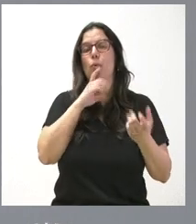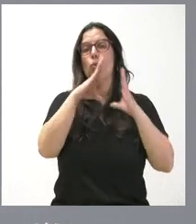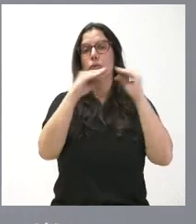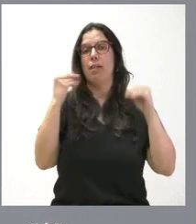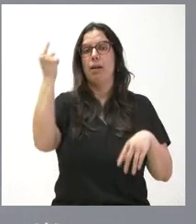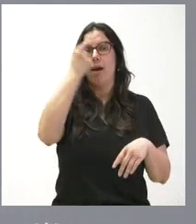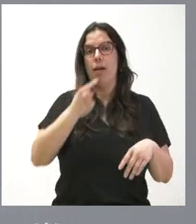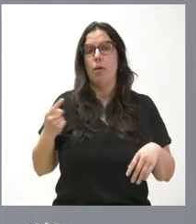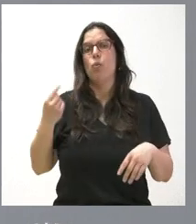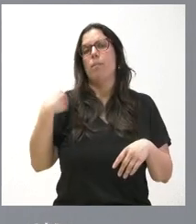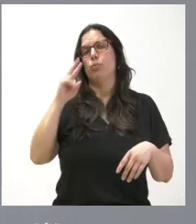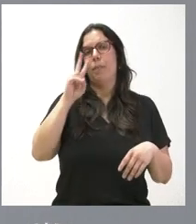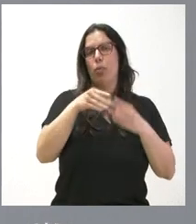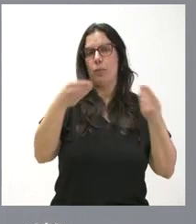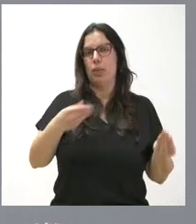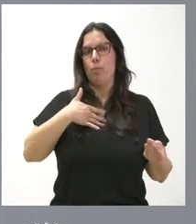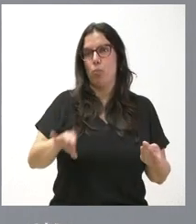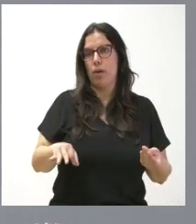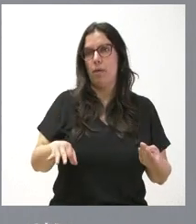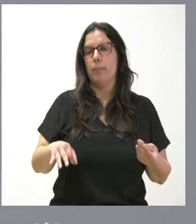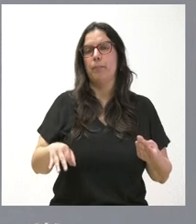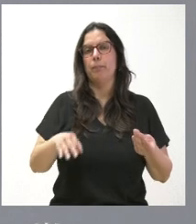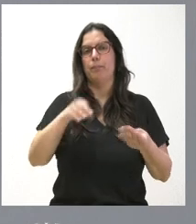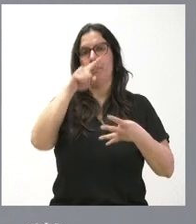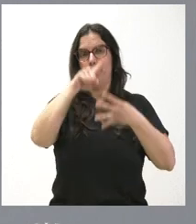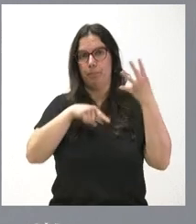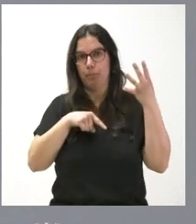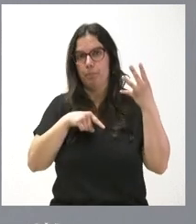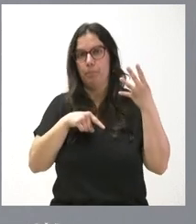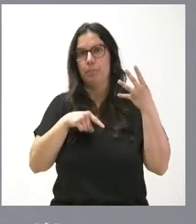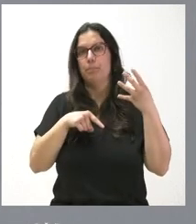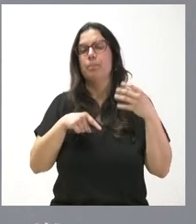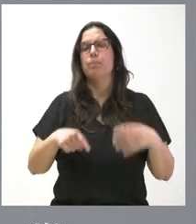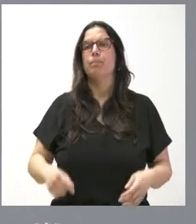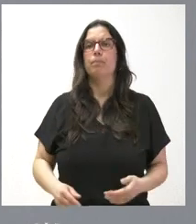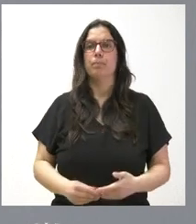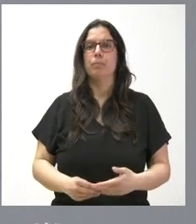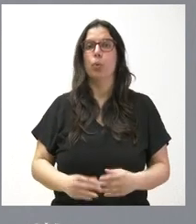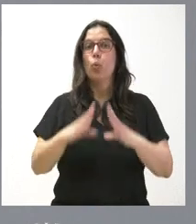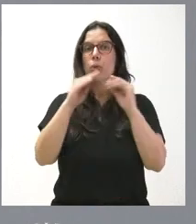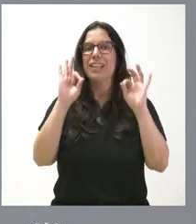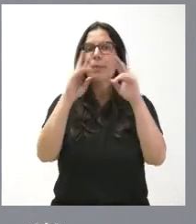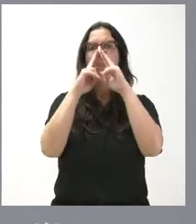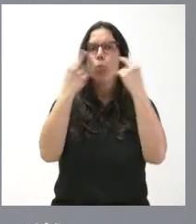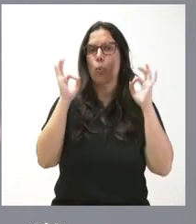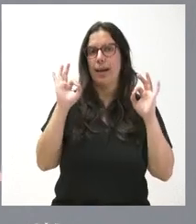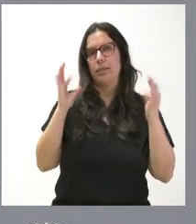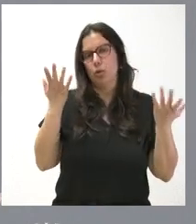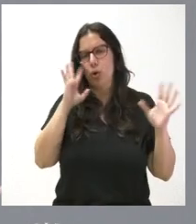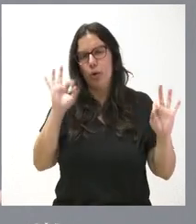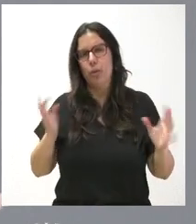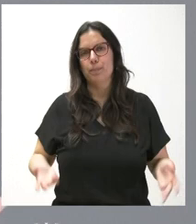universidades, la que tienen ustedes en la documentación, para cada una de las universidades públicas, estamos hablando naturalmente.